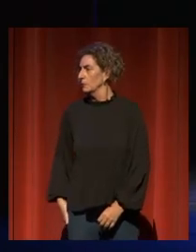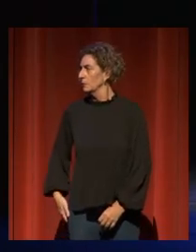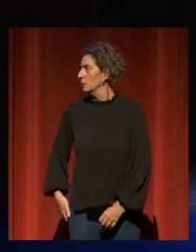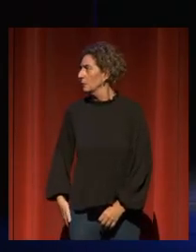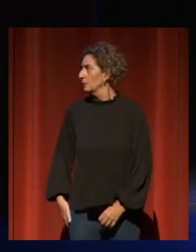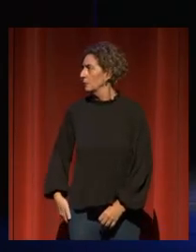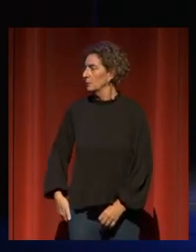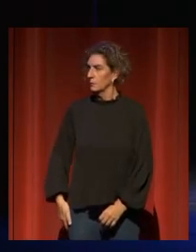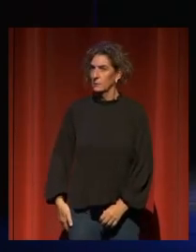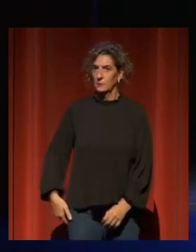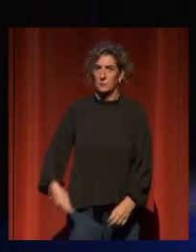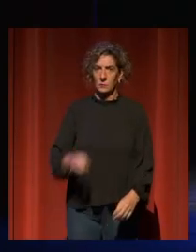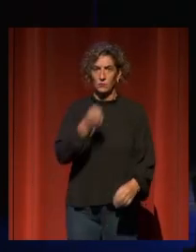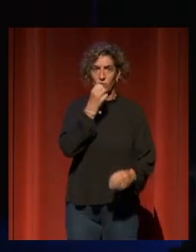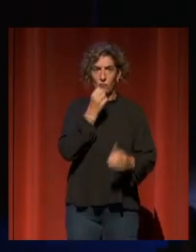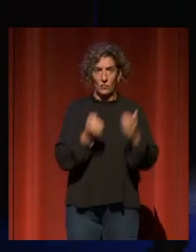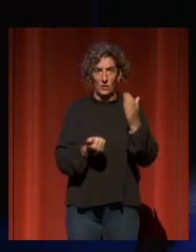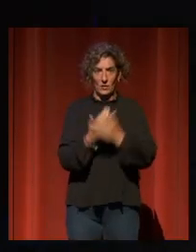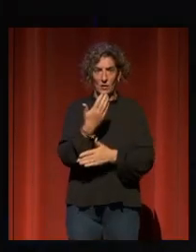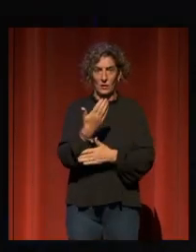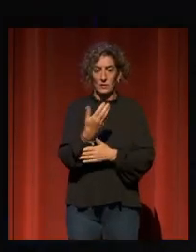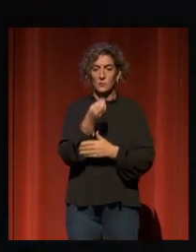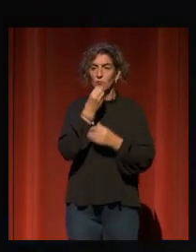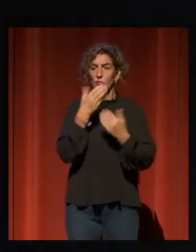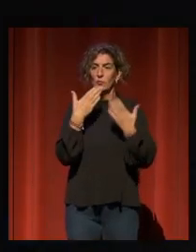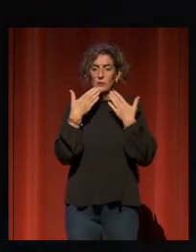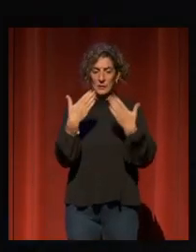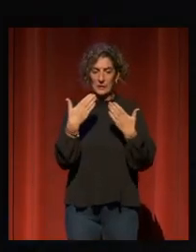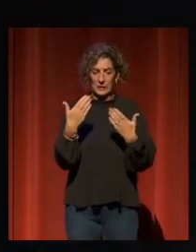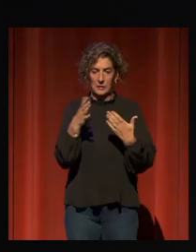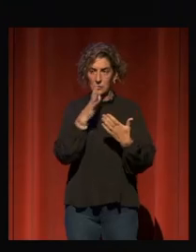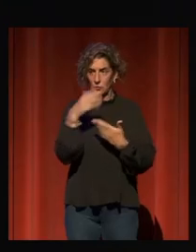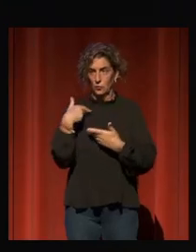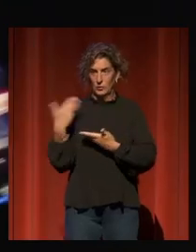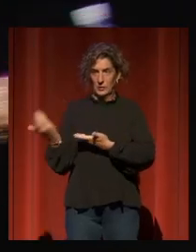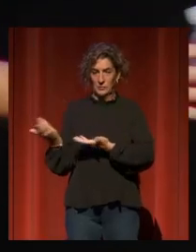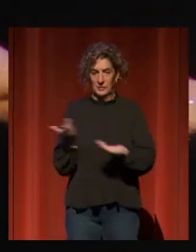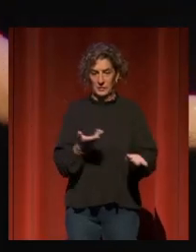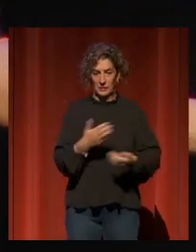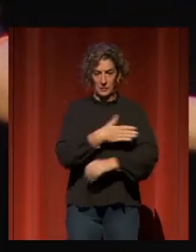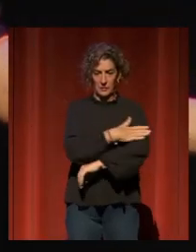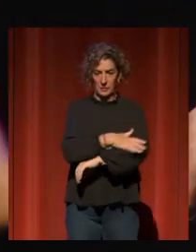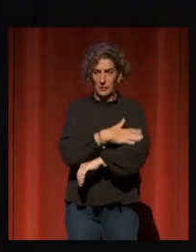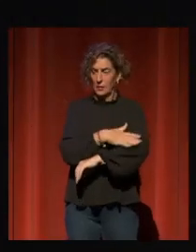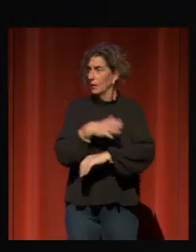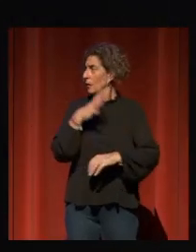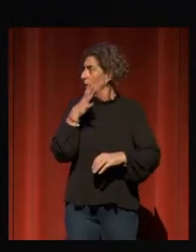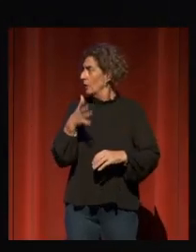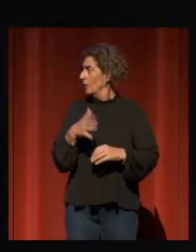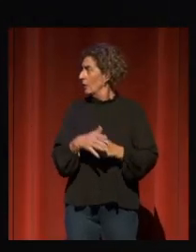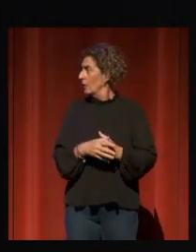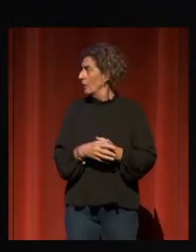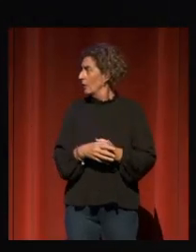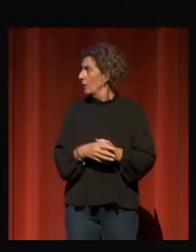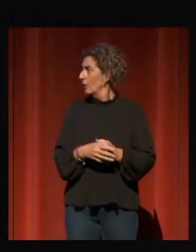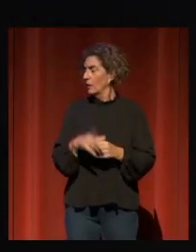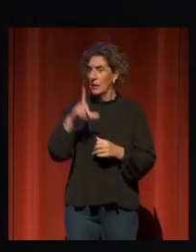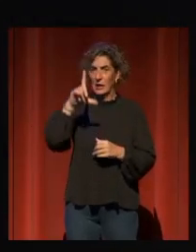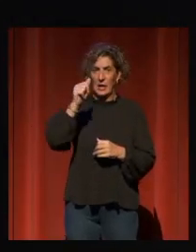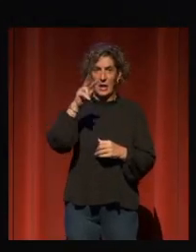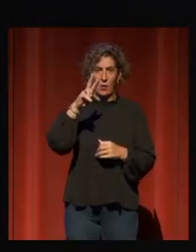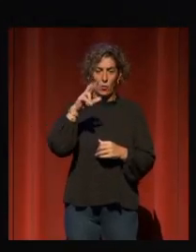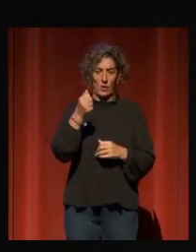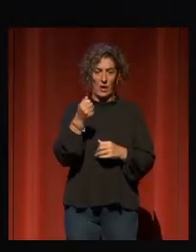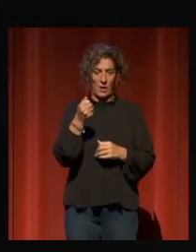Buenos días. Muchísimas gracias por invitarme al Ministerio, particularmente a Laura Guindal.